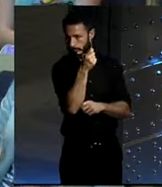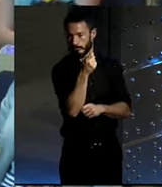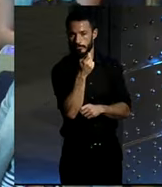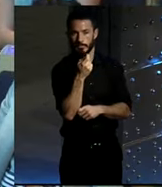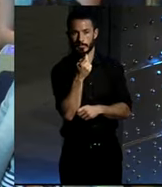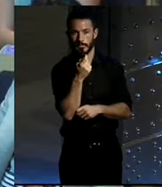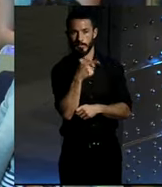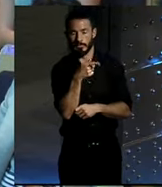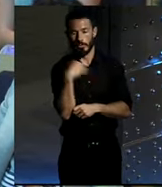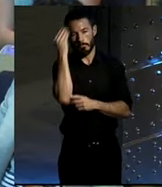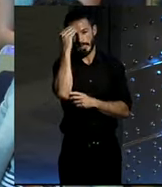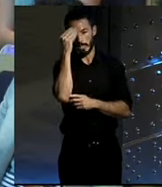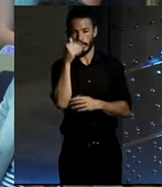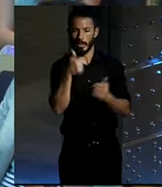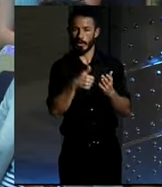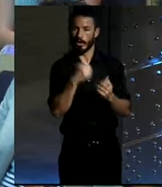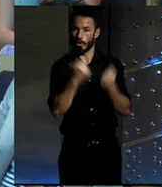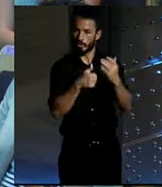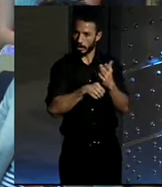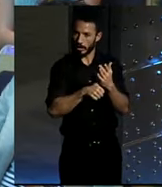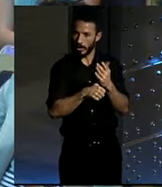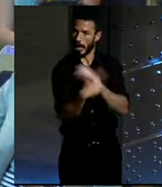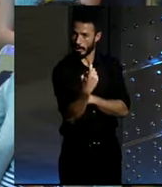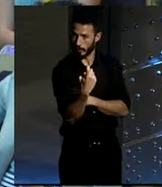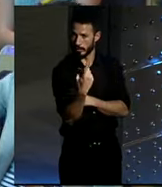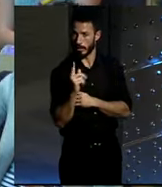¿Lo veis esencial para desarrollar una vida en la ciudad?